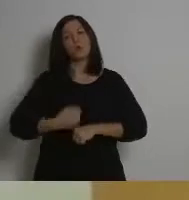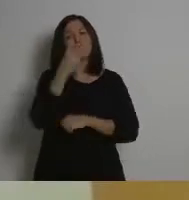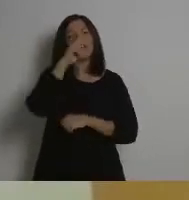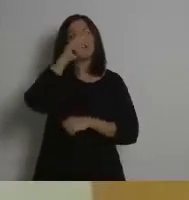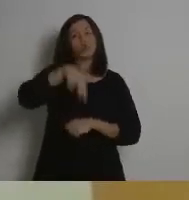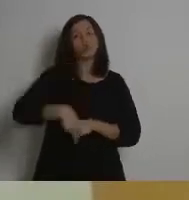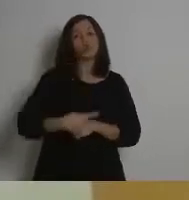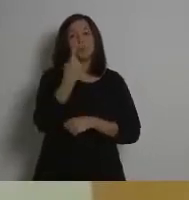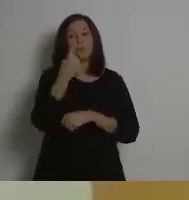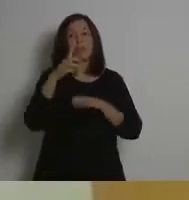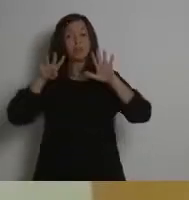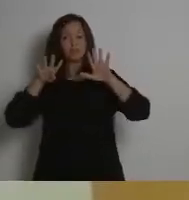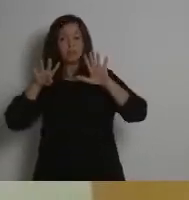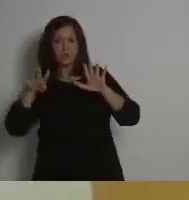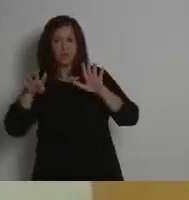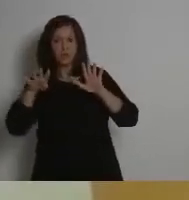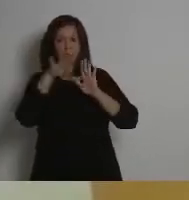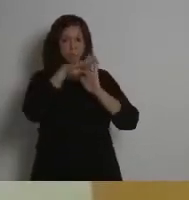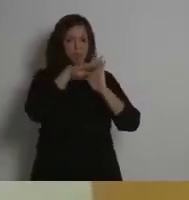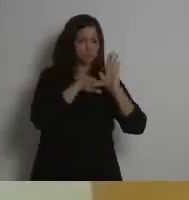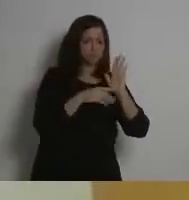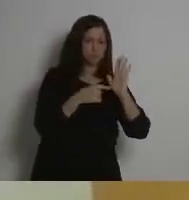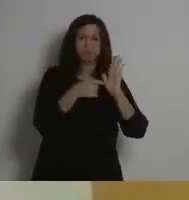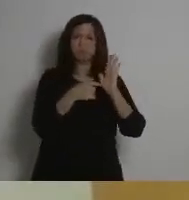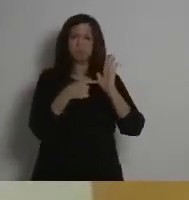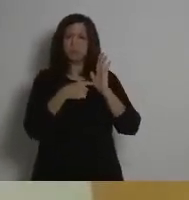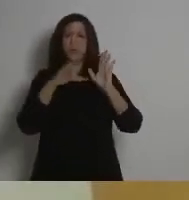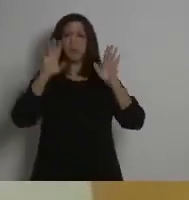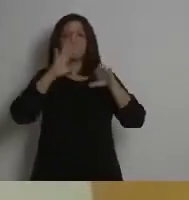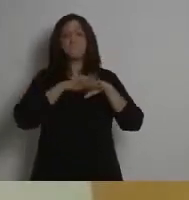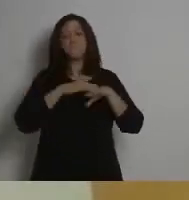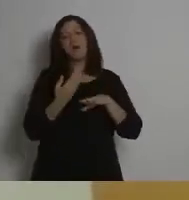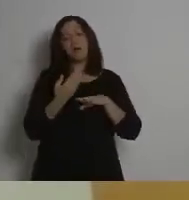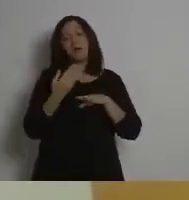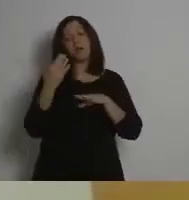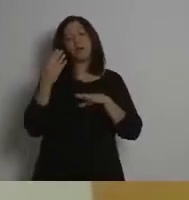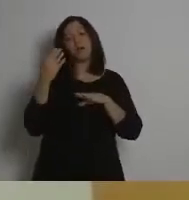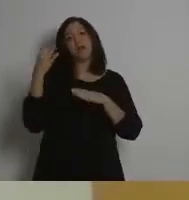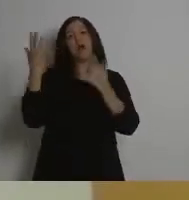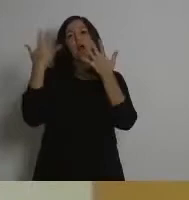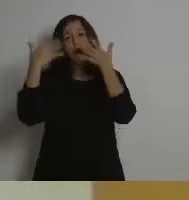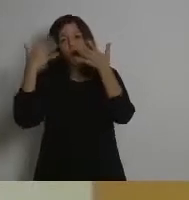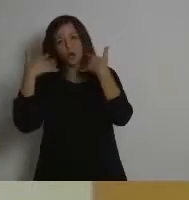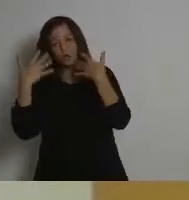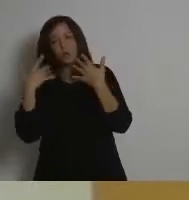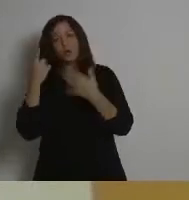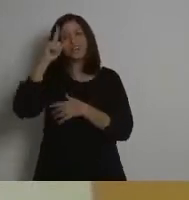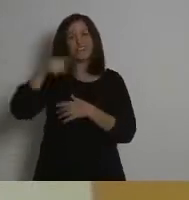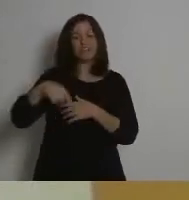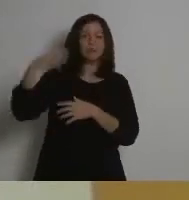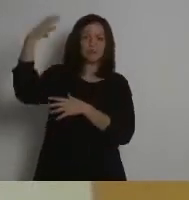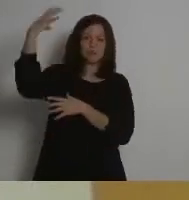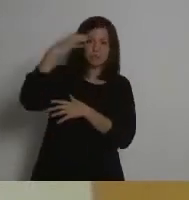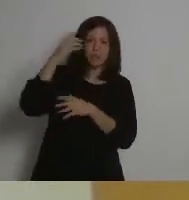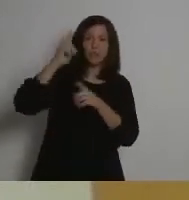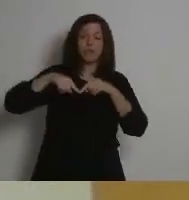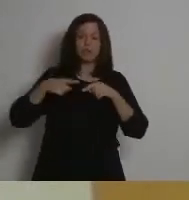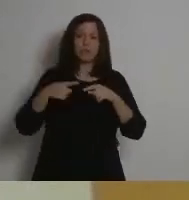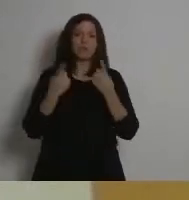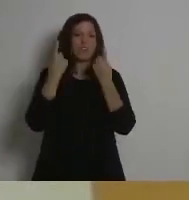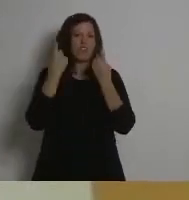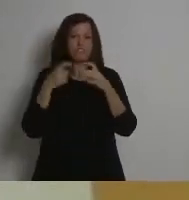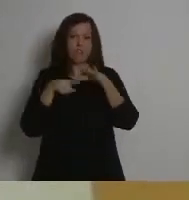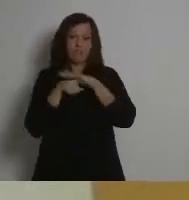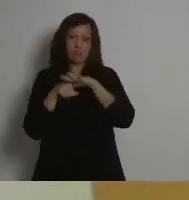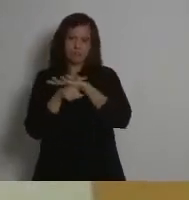eliminó las barreras administrativas para la implementación de la energía eólica y fotovoltaica y agilizó su tramitación.